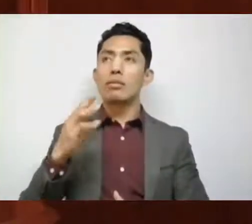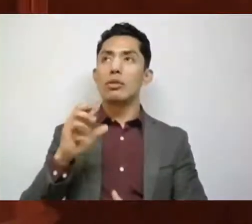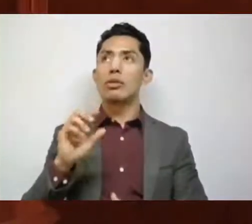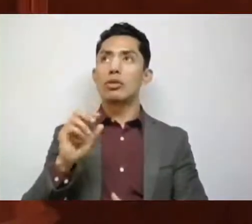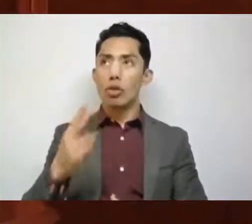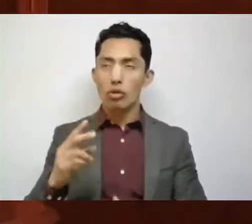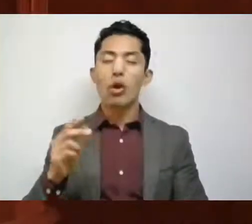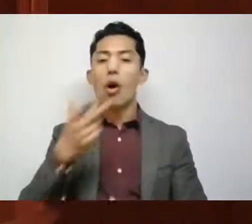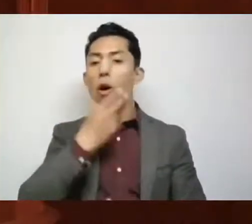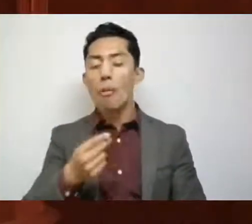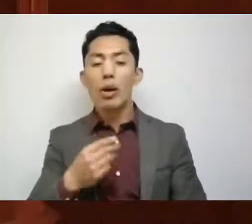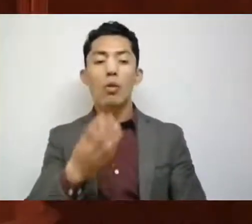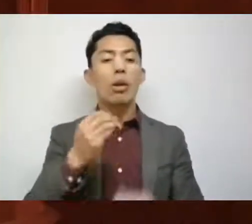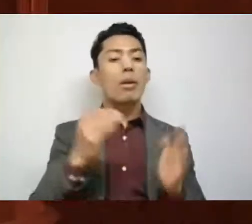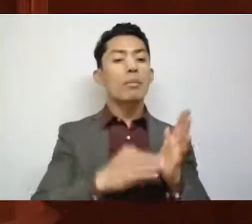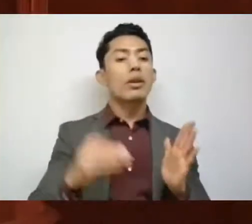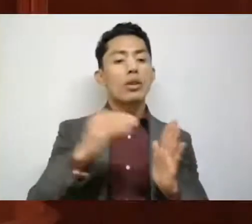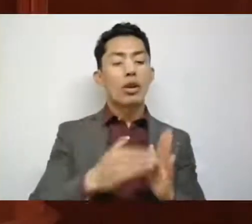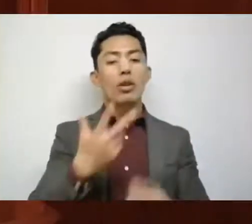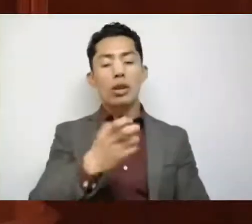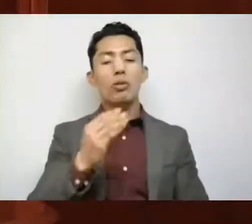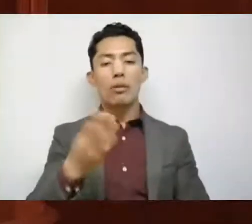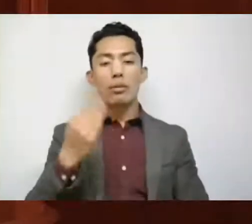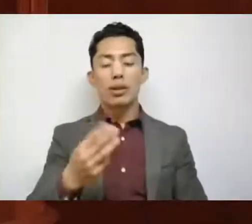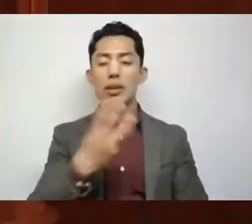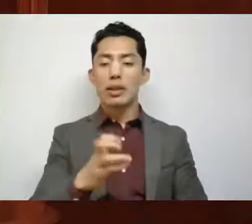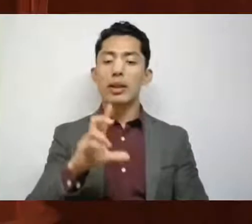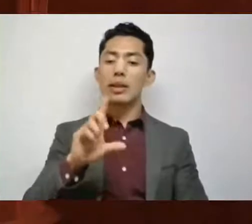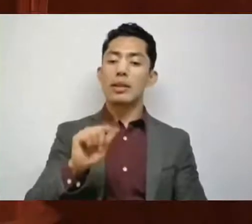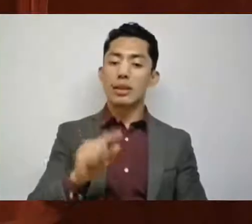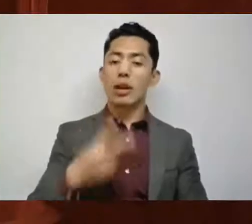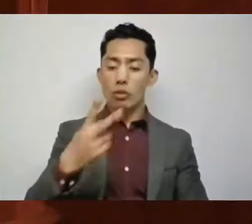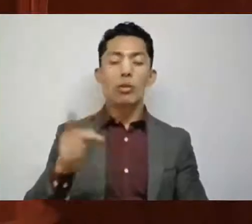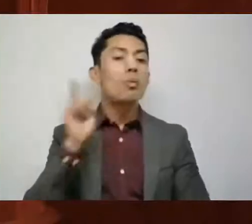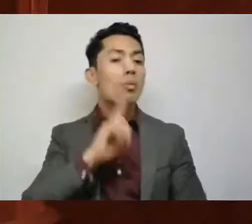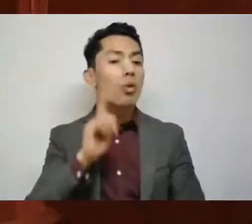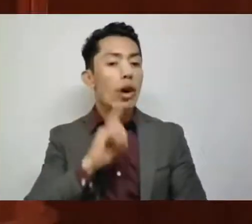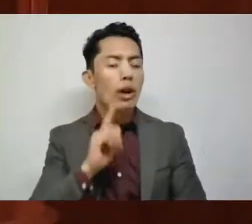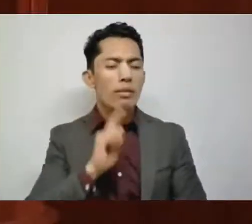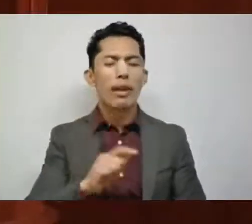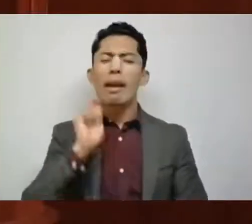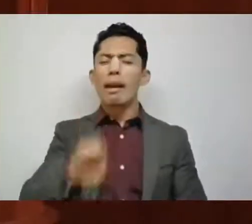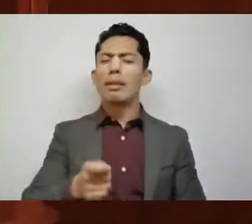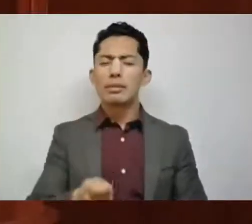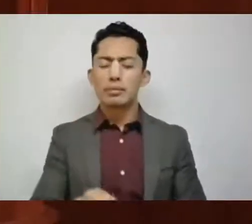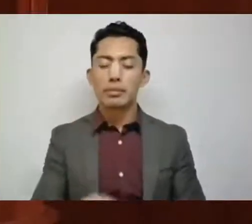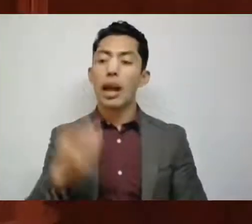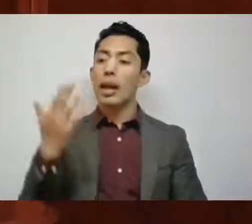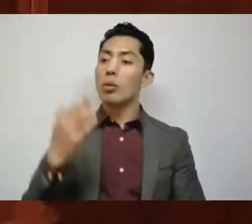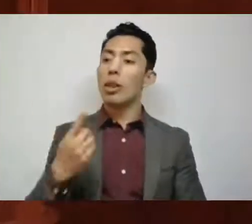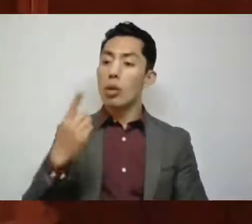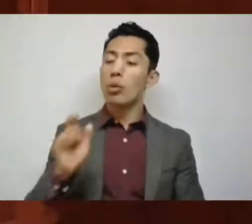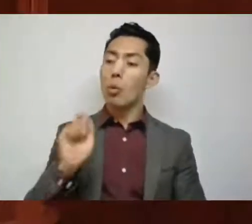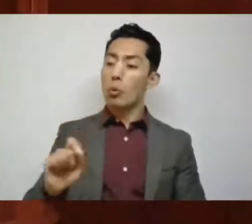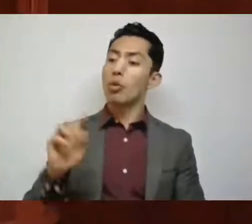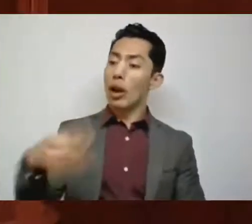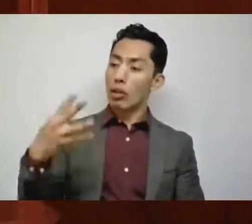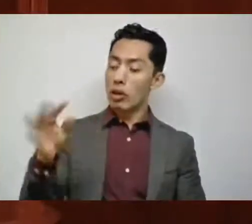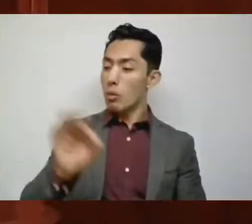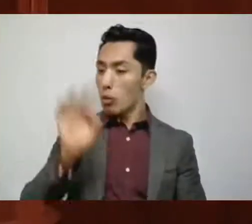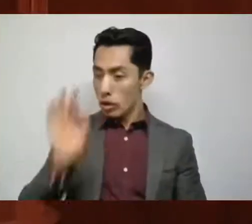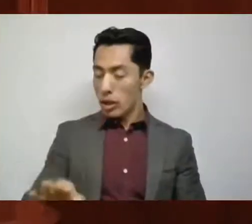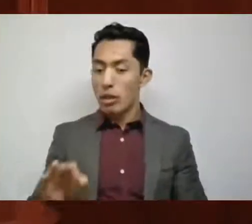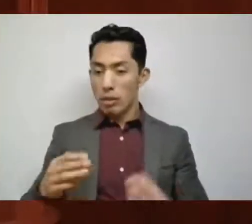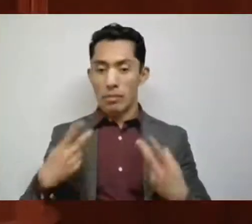y 9 millones 89 mil 378 mujeres. Es decir, que el 51.14 por ciento de la